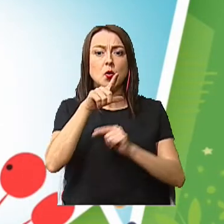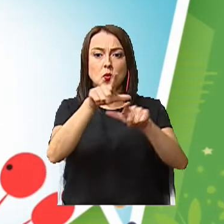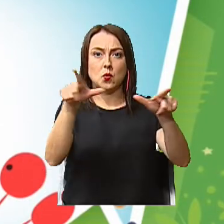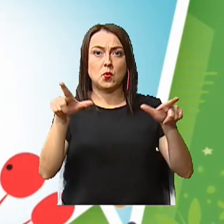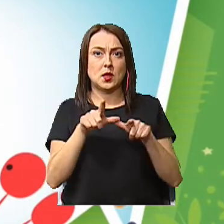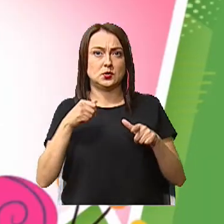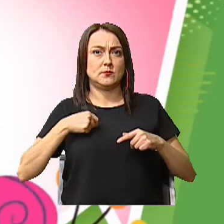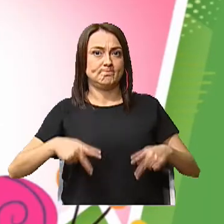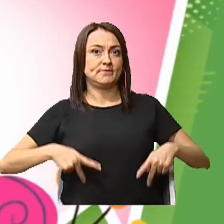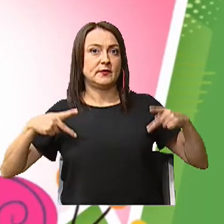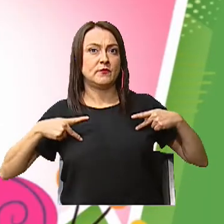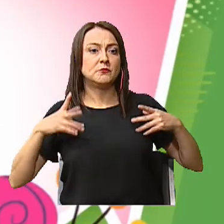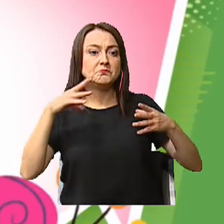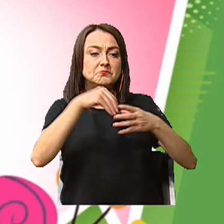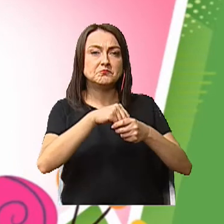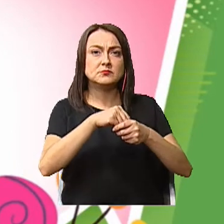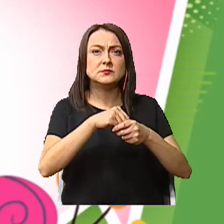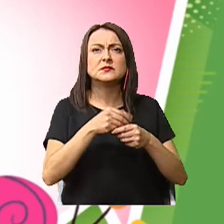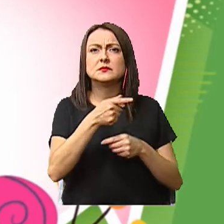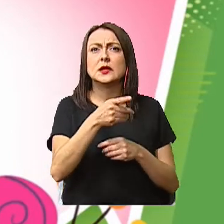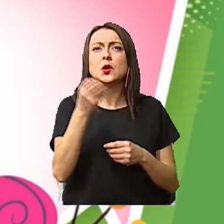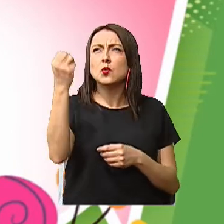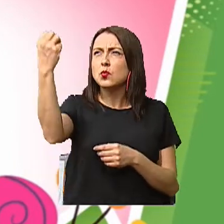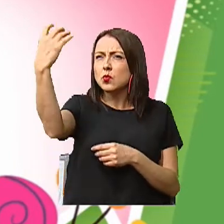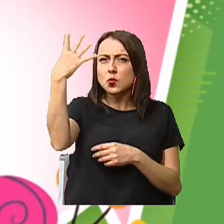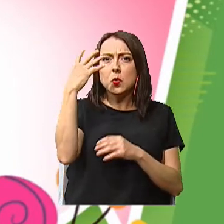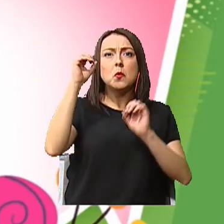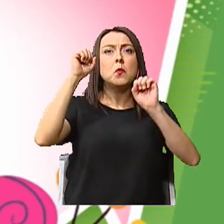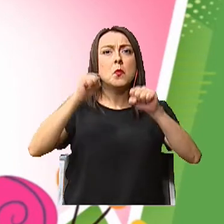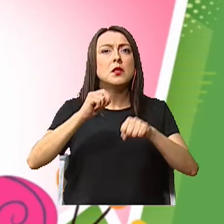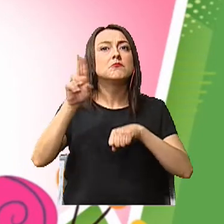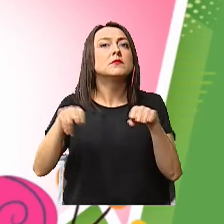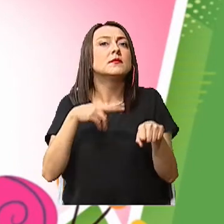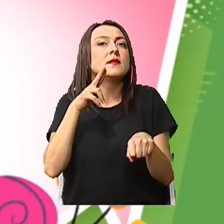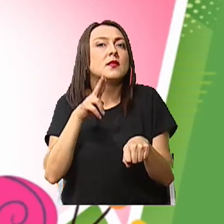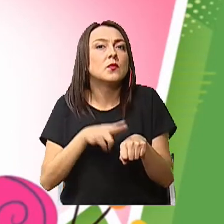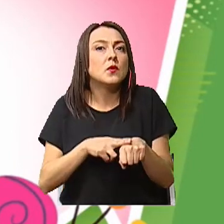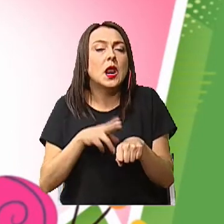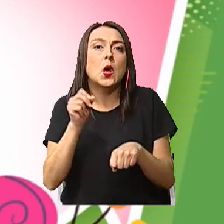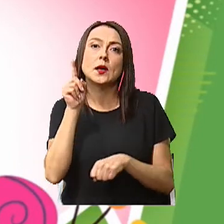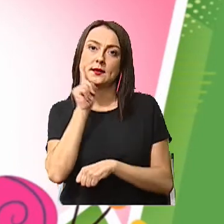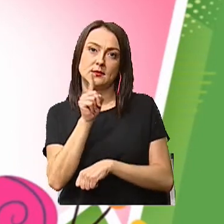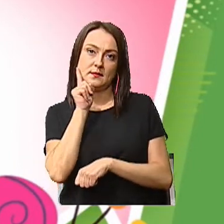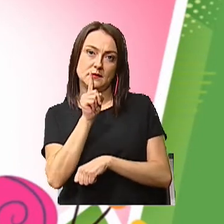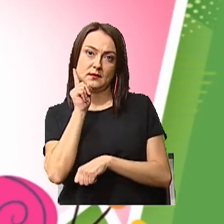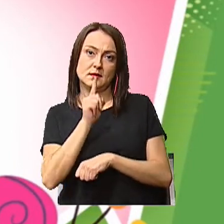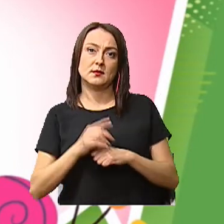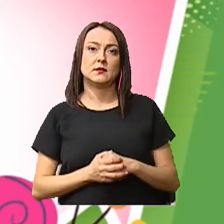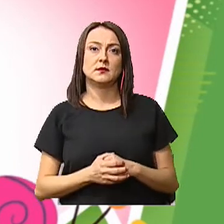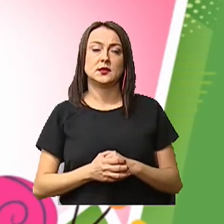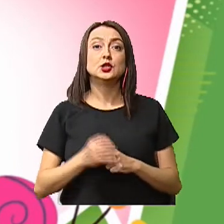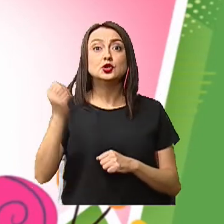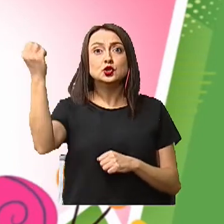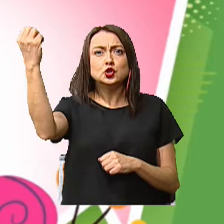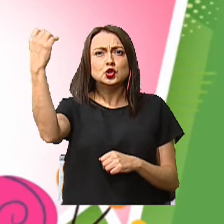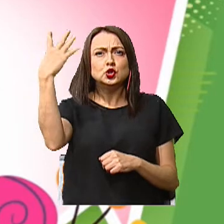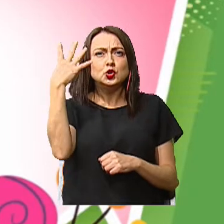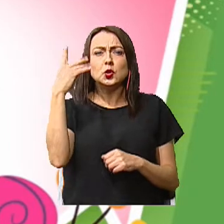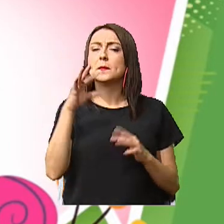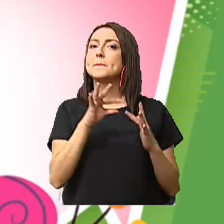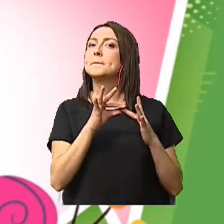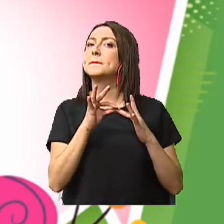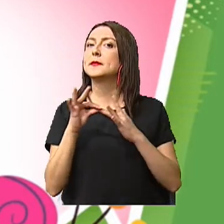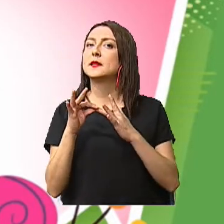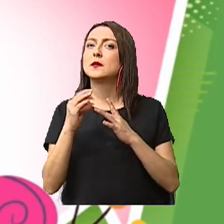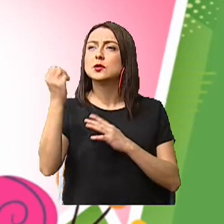Las fuentes de luz pueden ser naturales o artificiales El sol es la principal